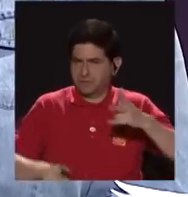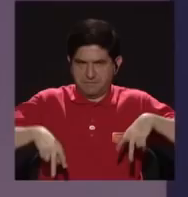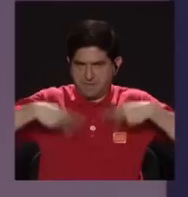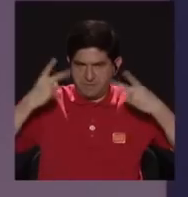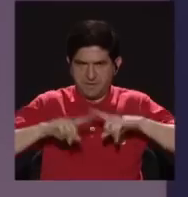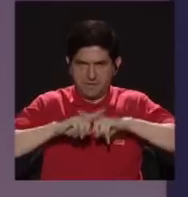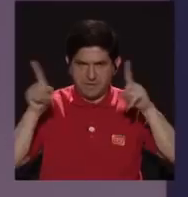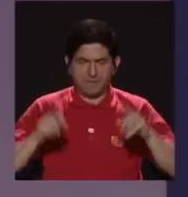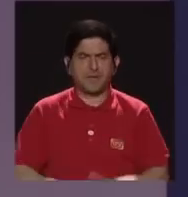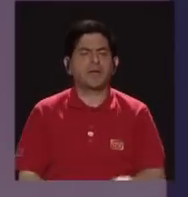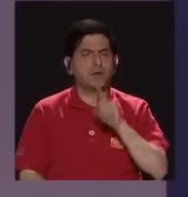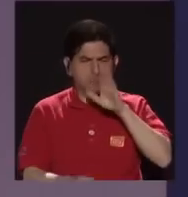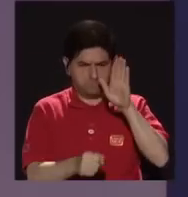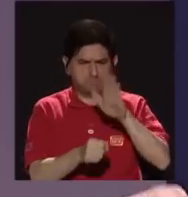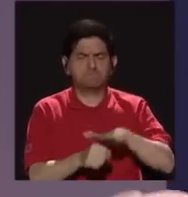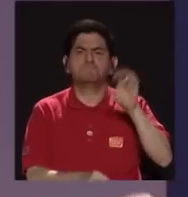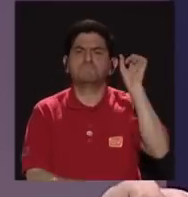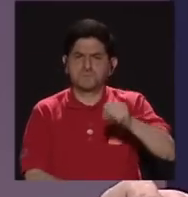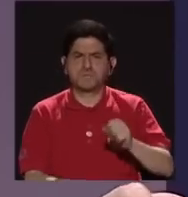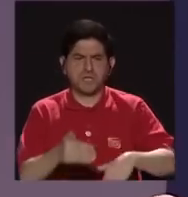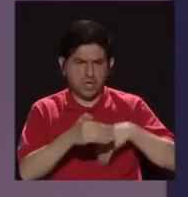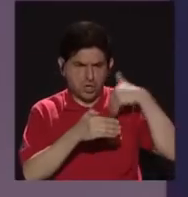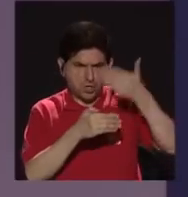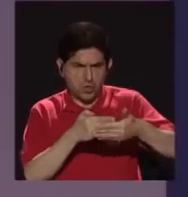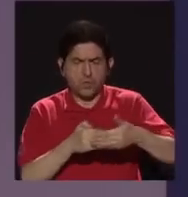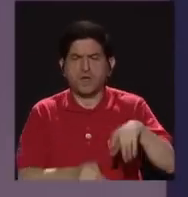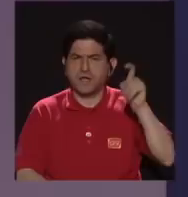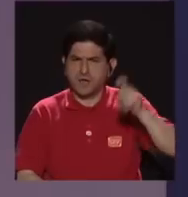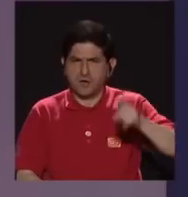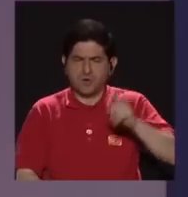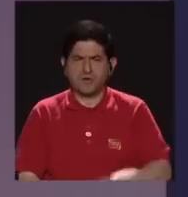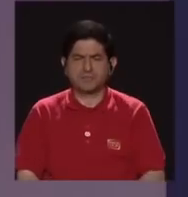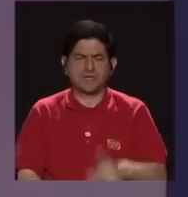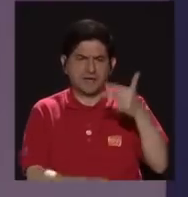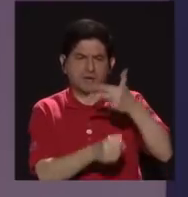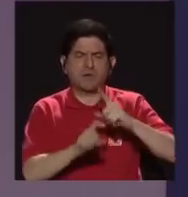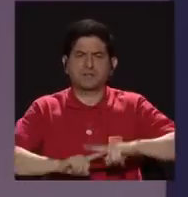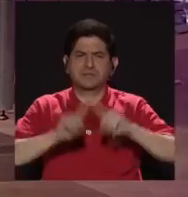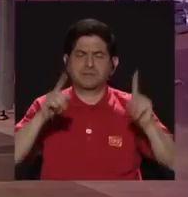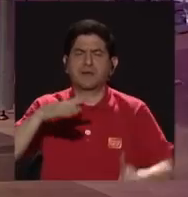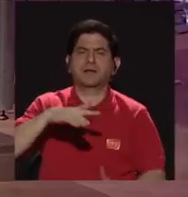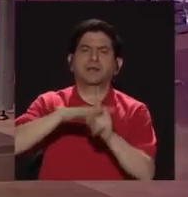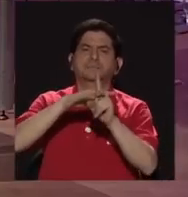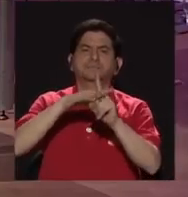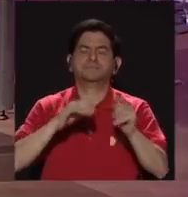un gran compromiso de que después de esto tiene que venir una Guatemala distinta.